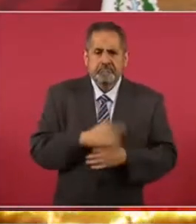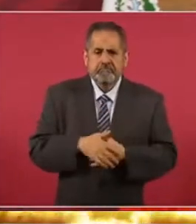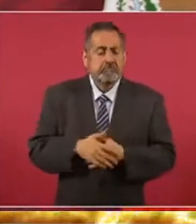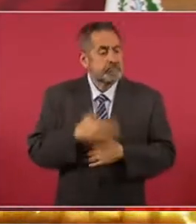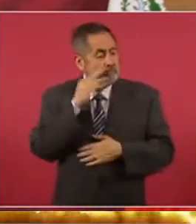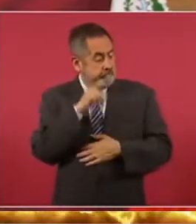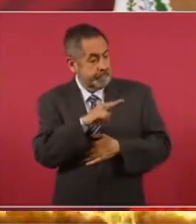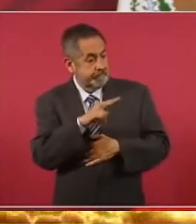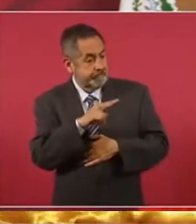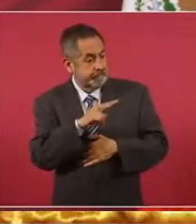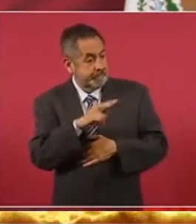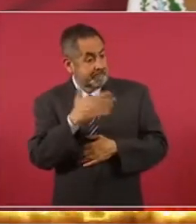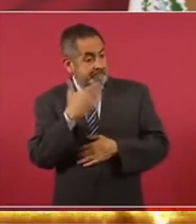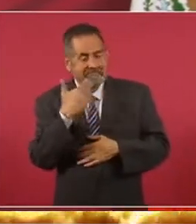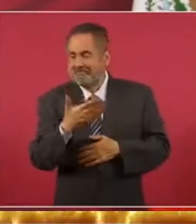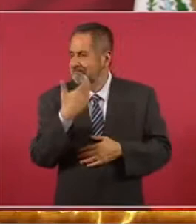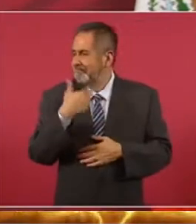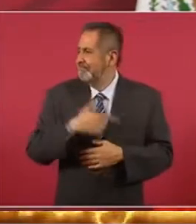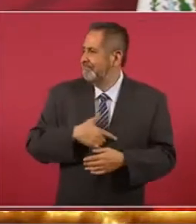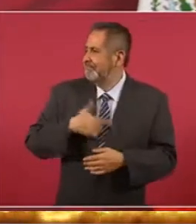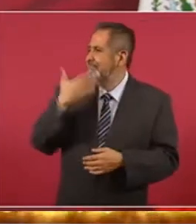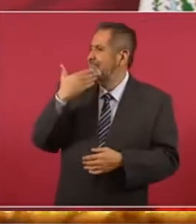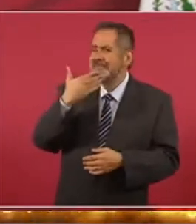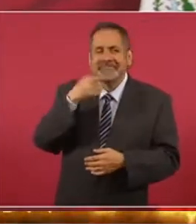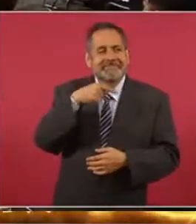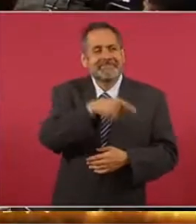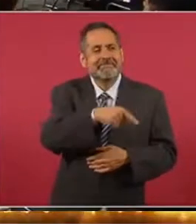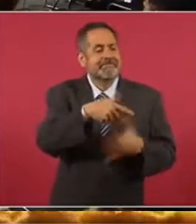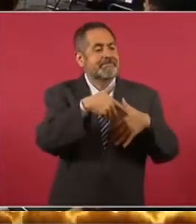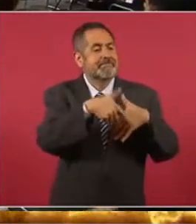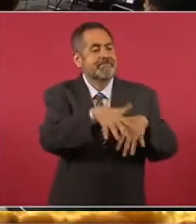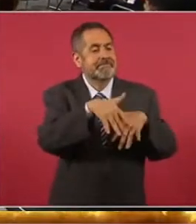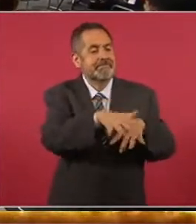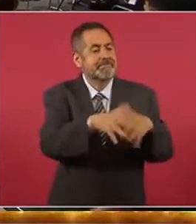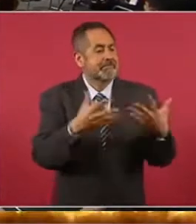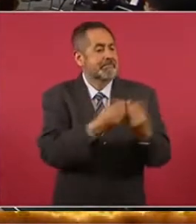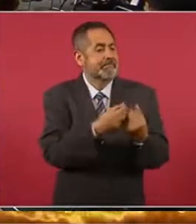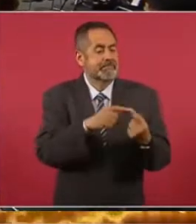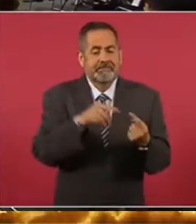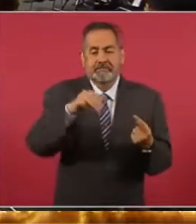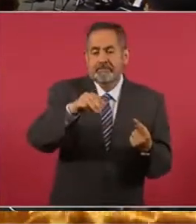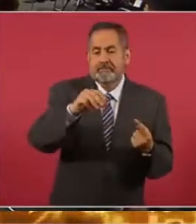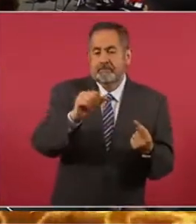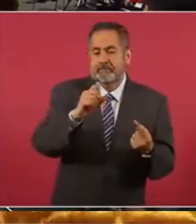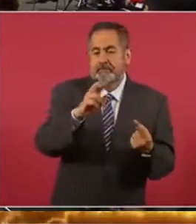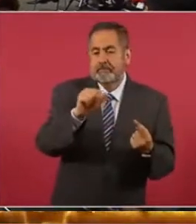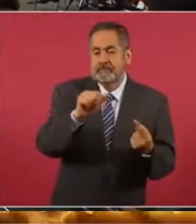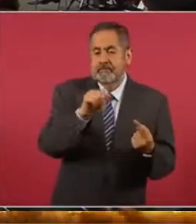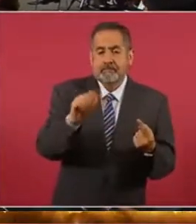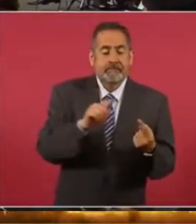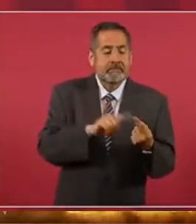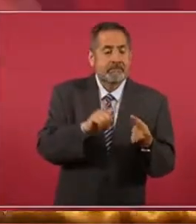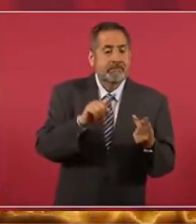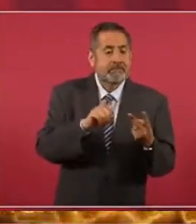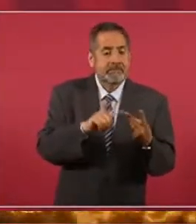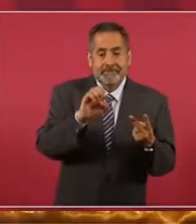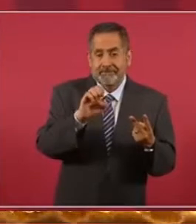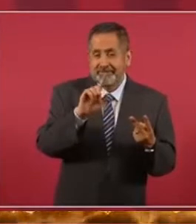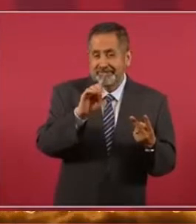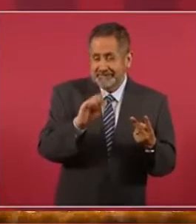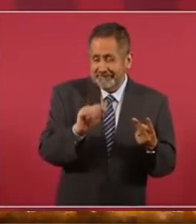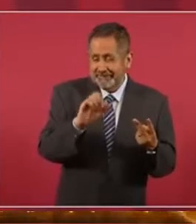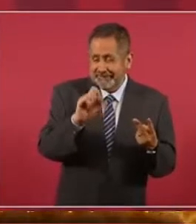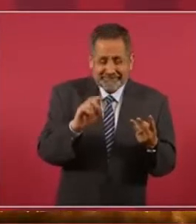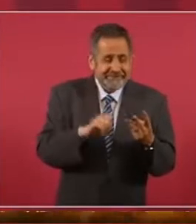juntos Madrazo y Elbester y Fox